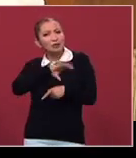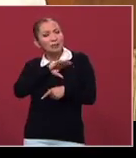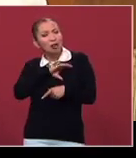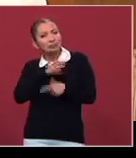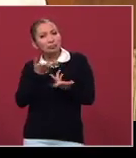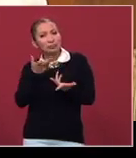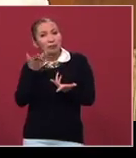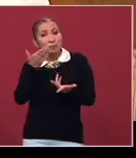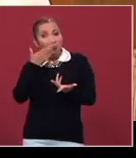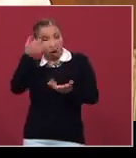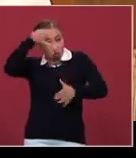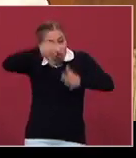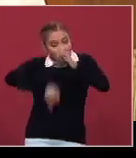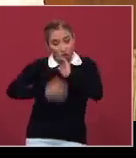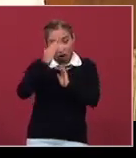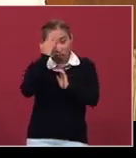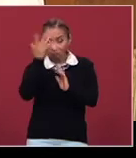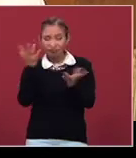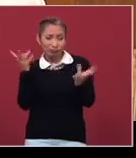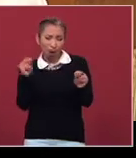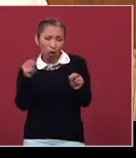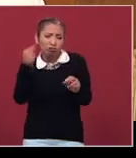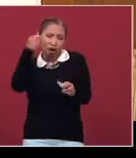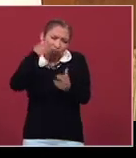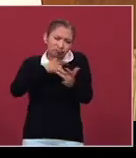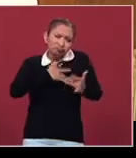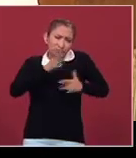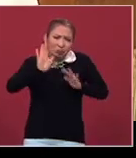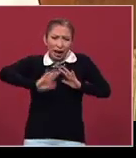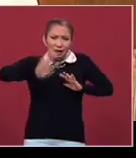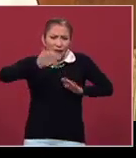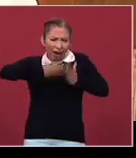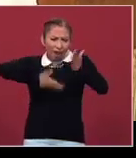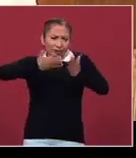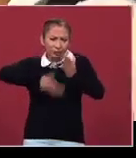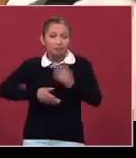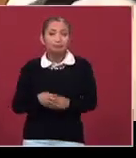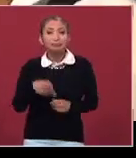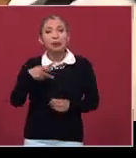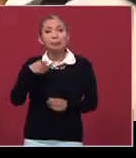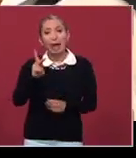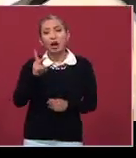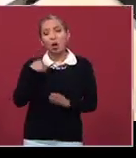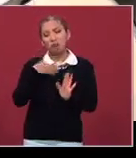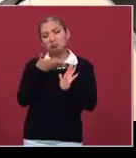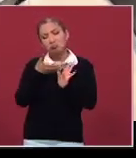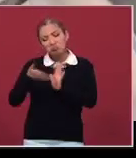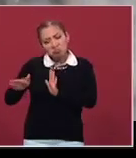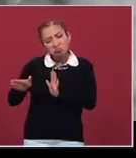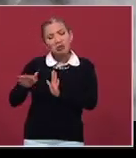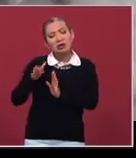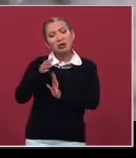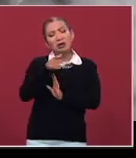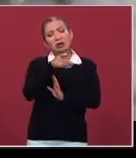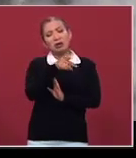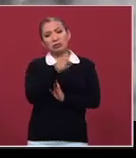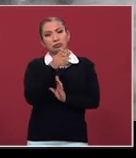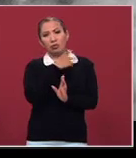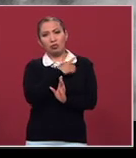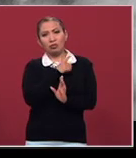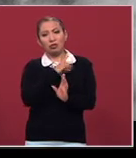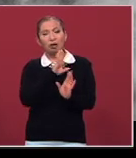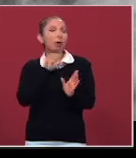que no muy bien conocido, tengo la impresión, pero por el otro lado no podíamos